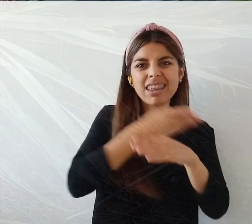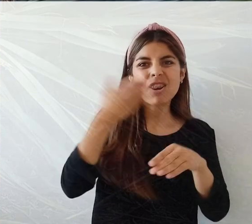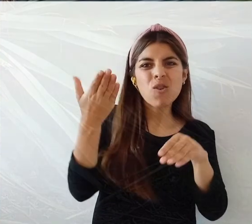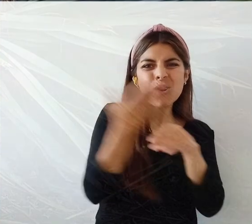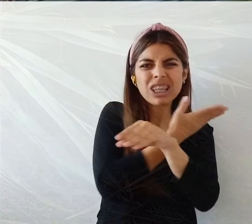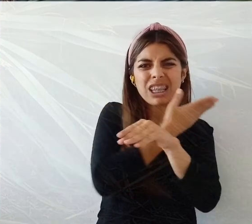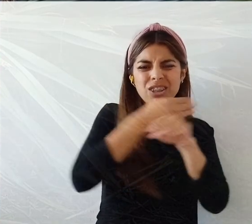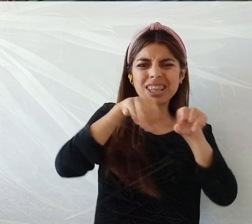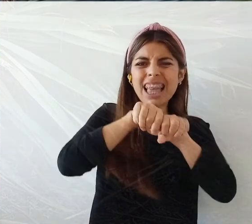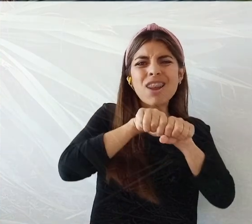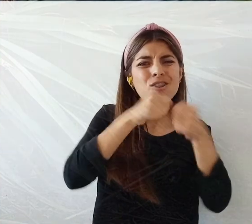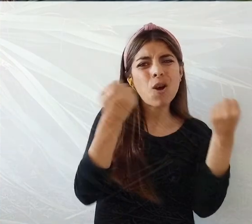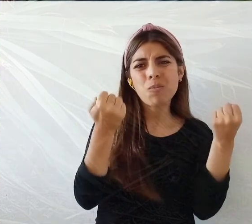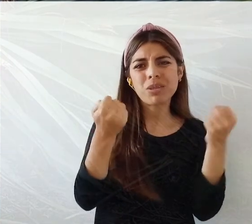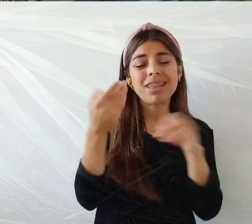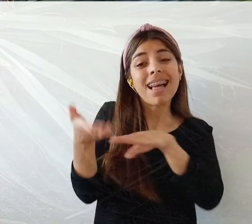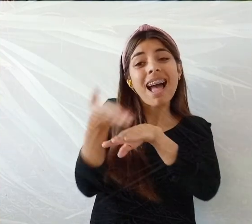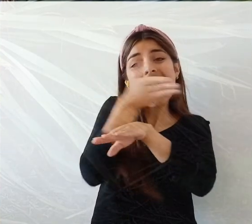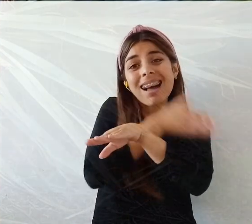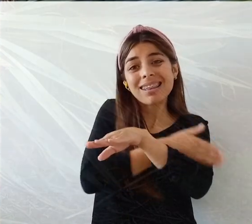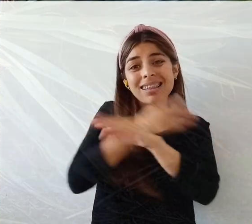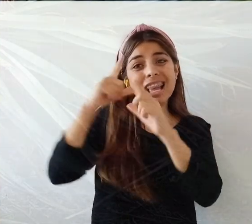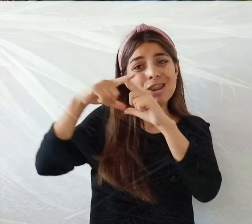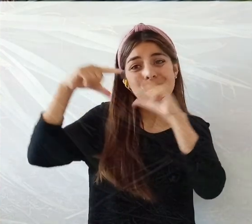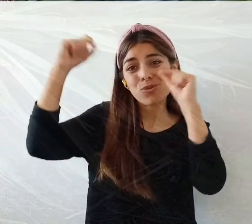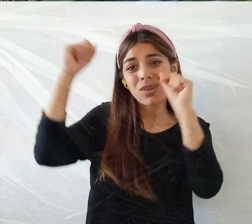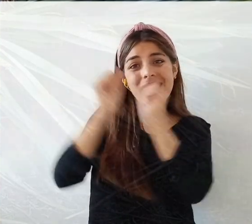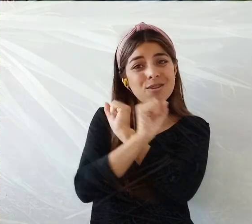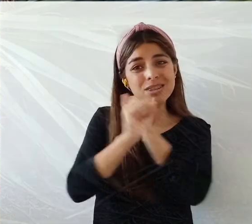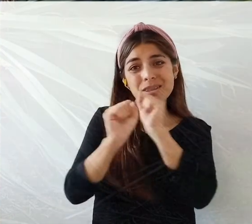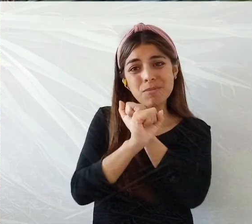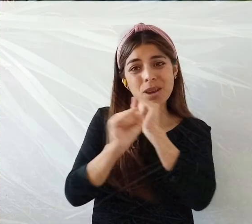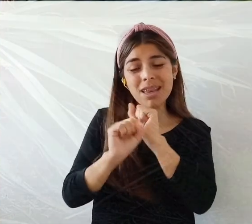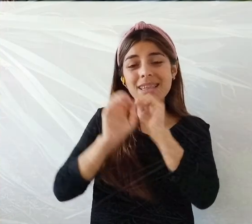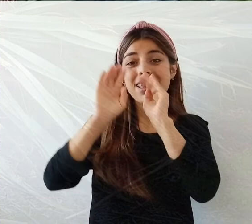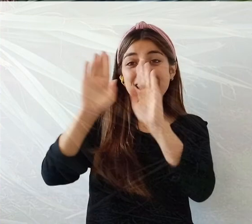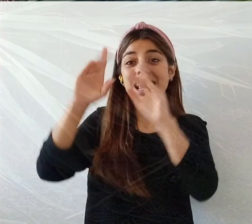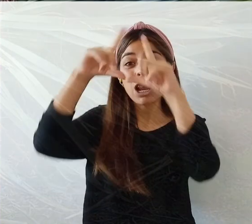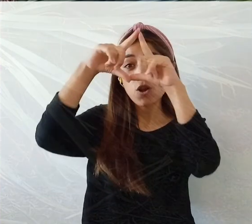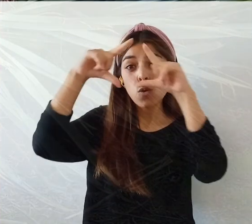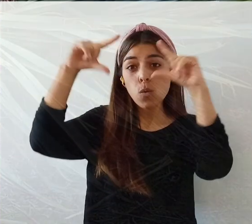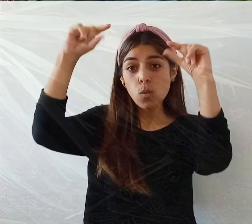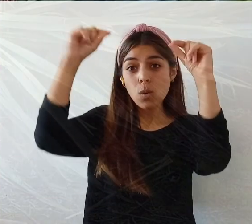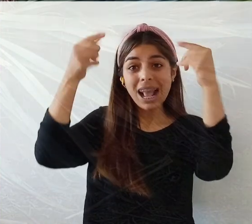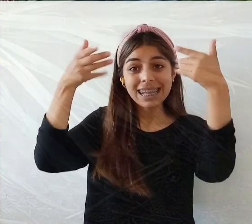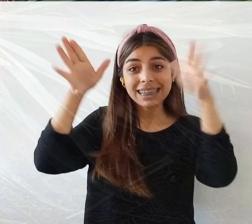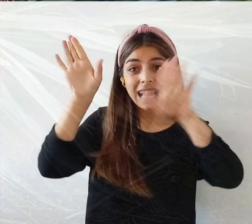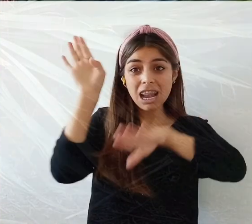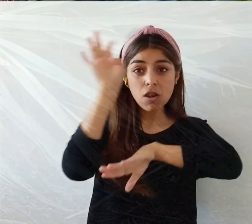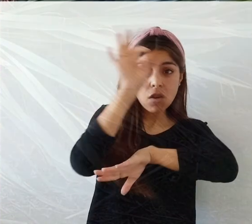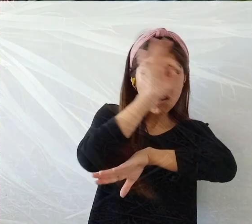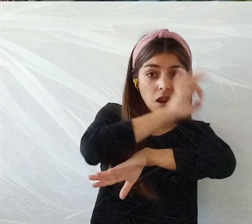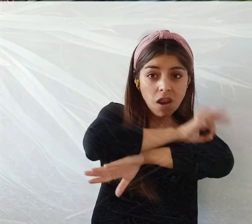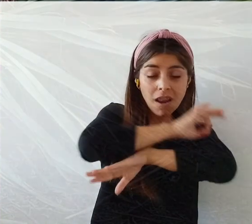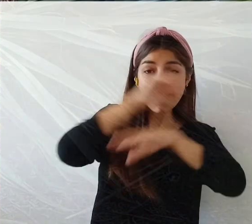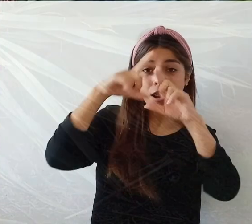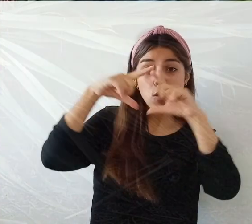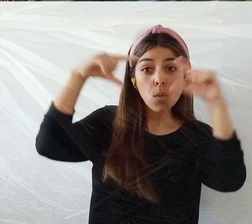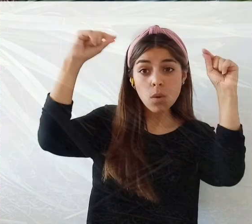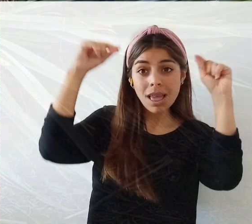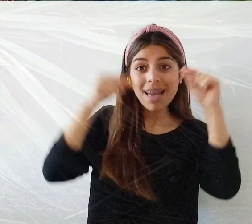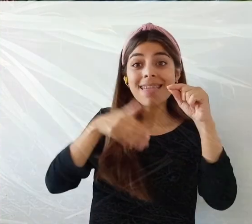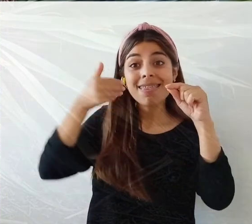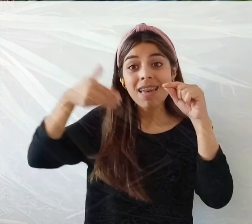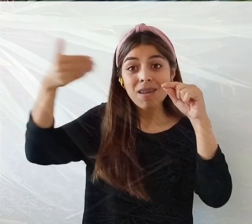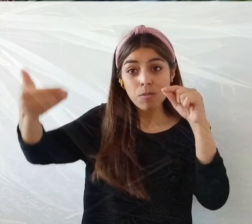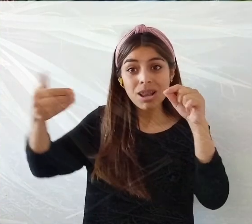Se parte, se deja perder. Tiene que ser los otros días. Cuando ya haya pasado la Pero durante todo el año. Durante todo el año, sí. No